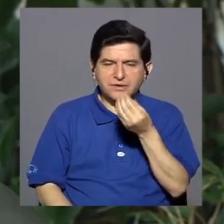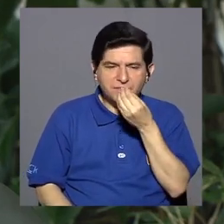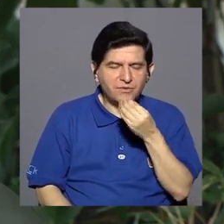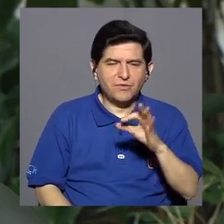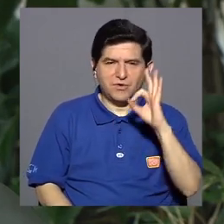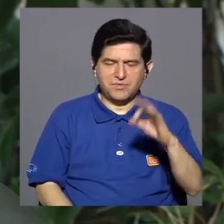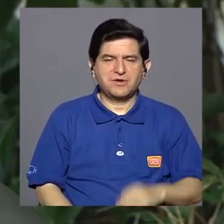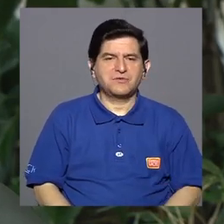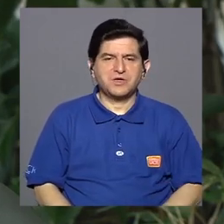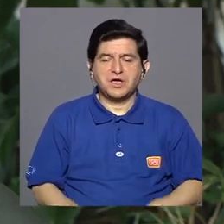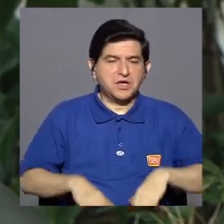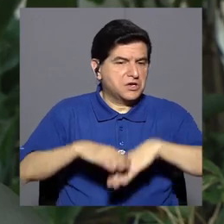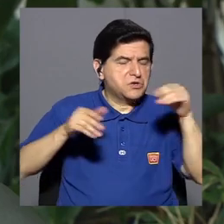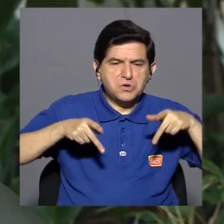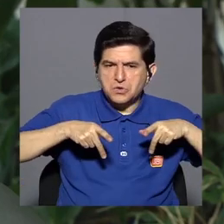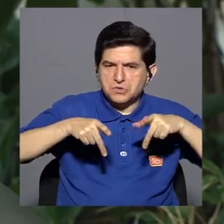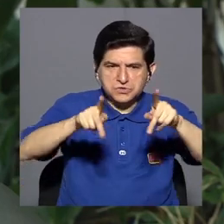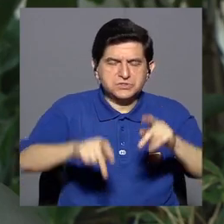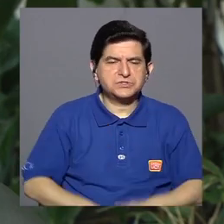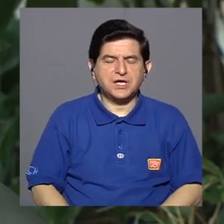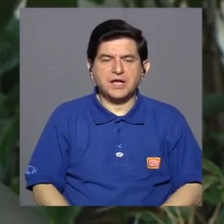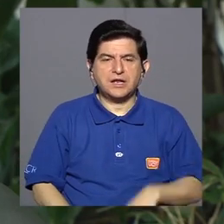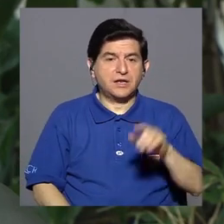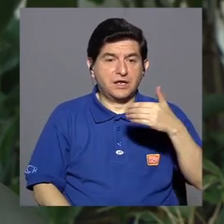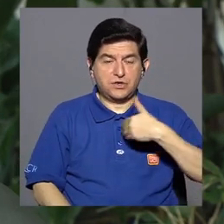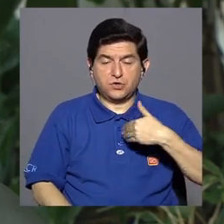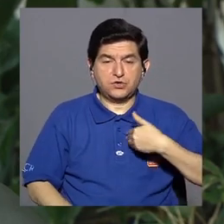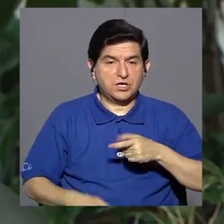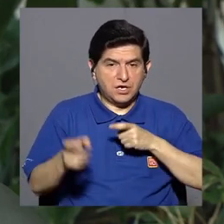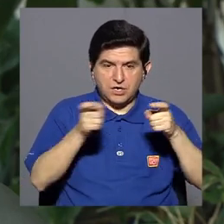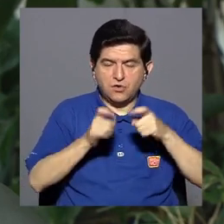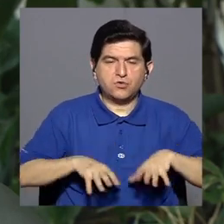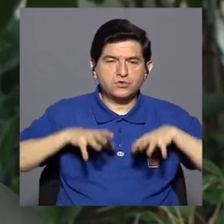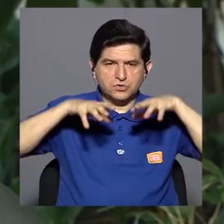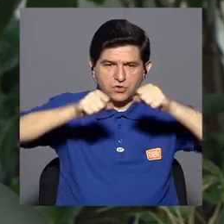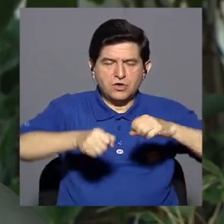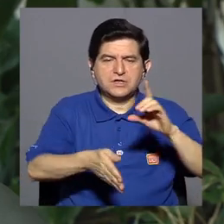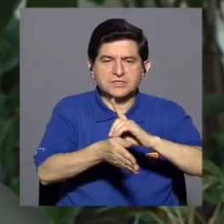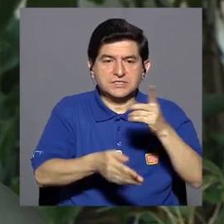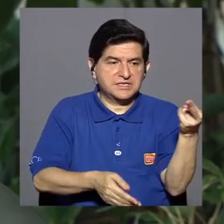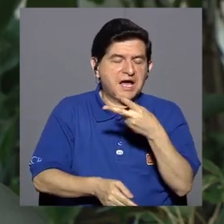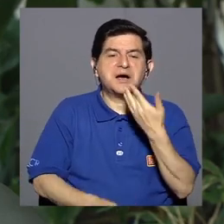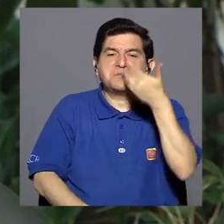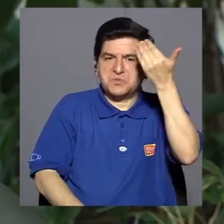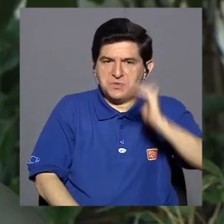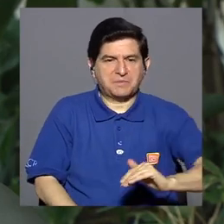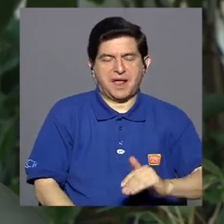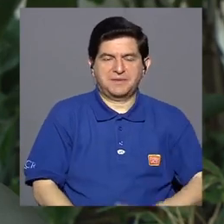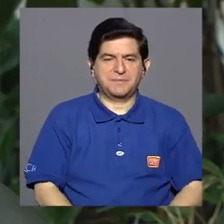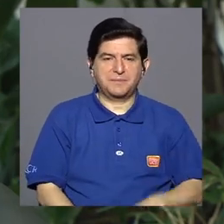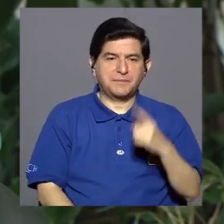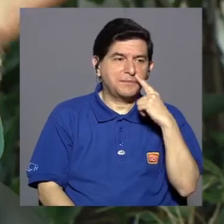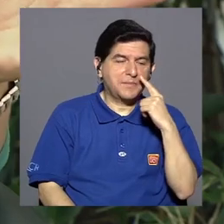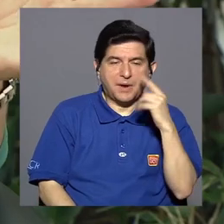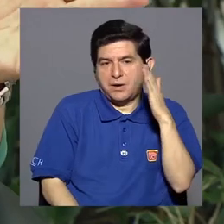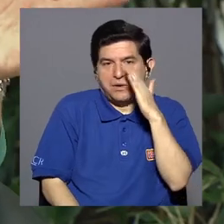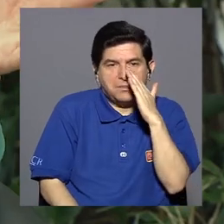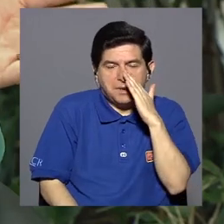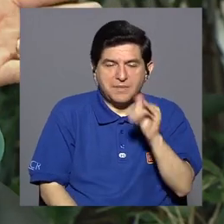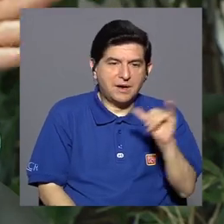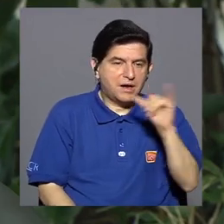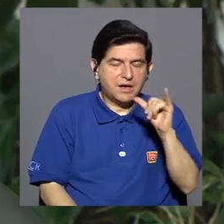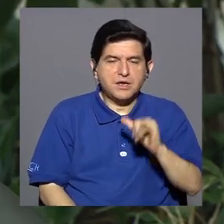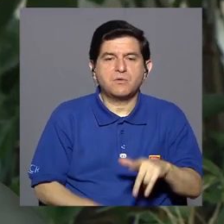no sale a pasear, no tiene tiempo para control de sus citas médicas, dos van a estar mal. Va a estar mal papá o mamá